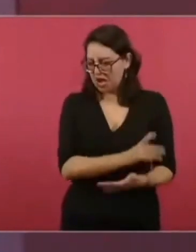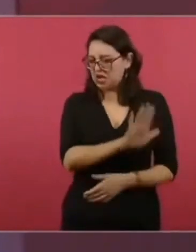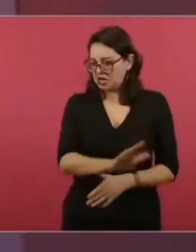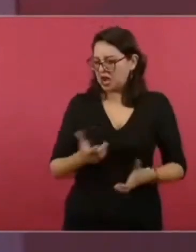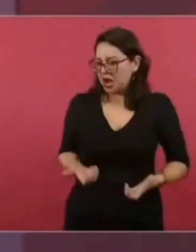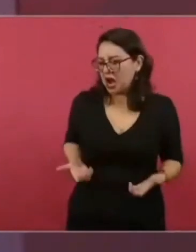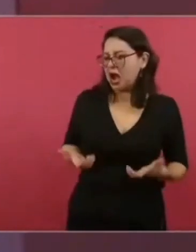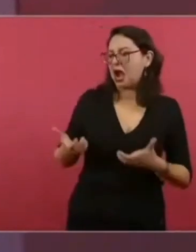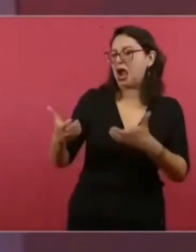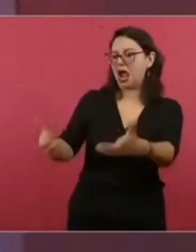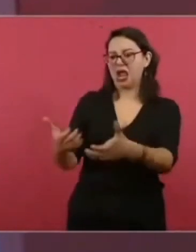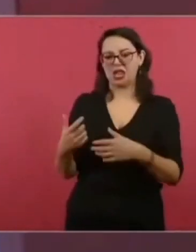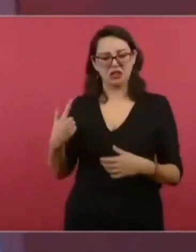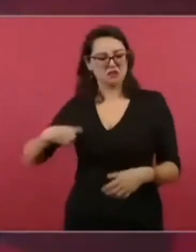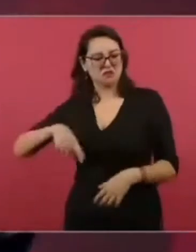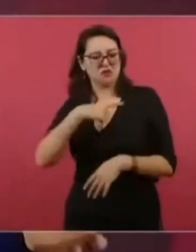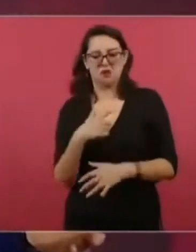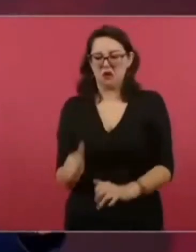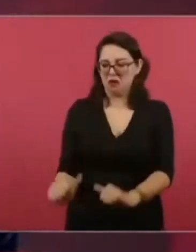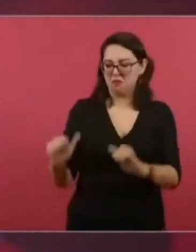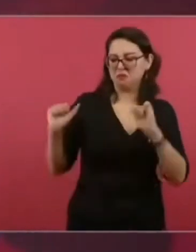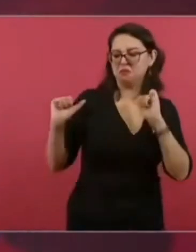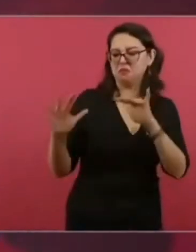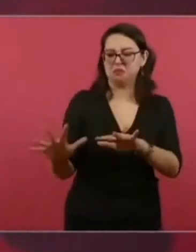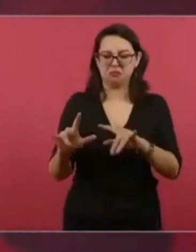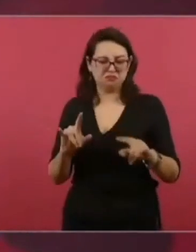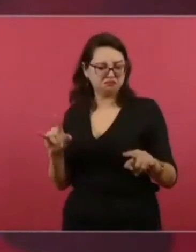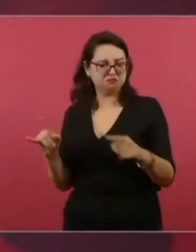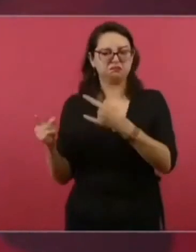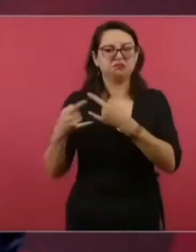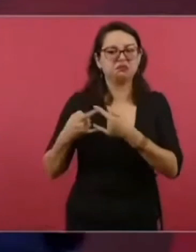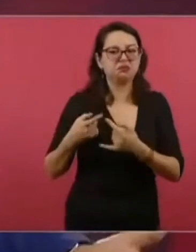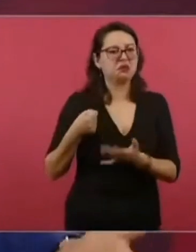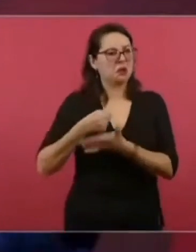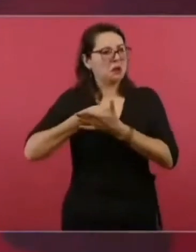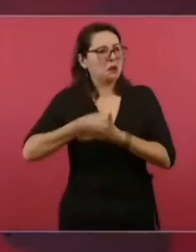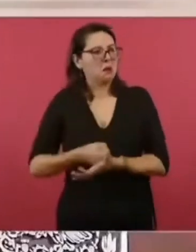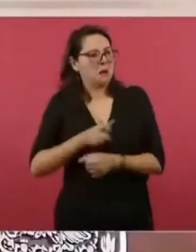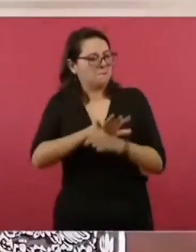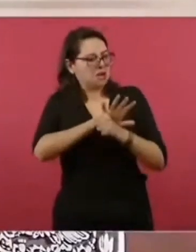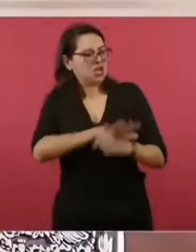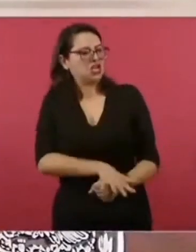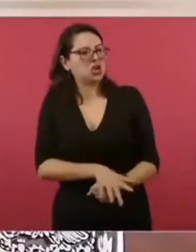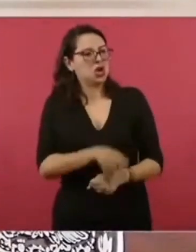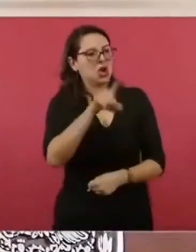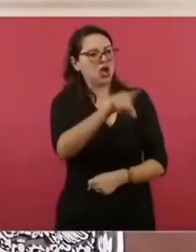dirigentes que están presos. Pues no, porque la gente